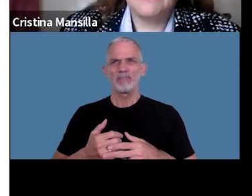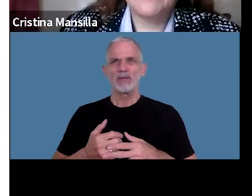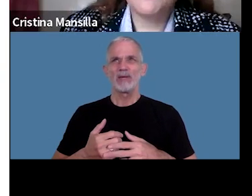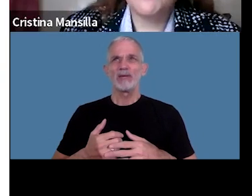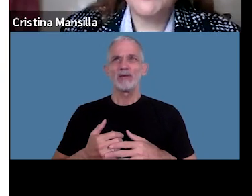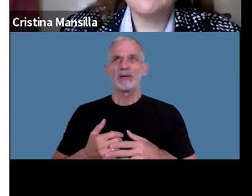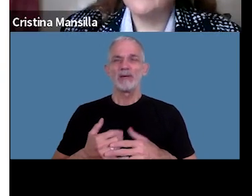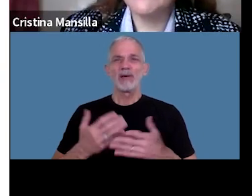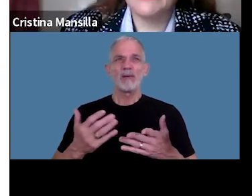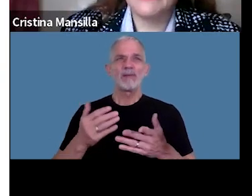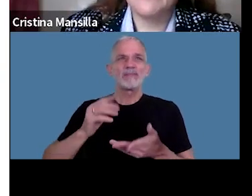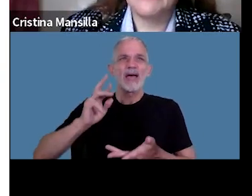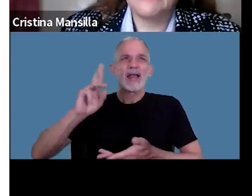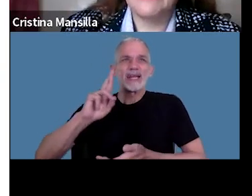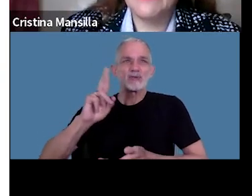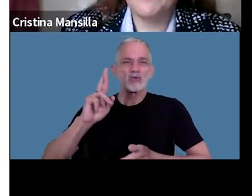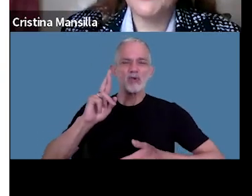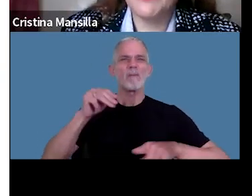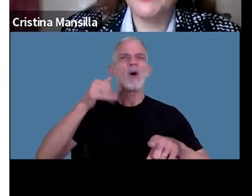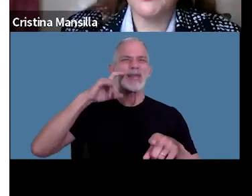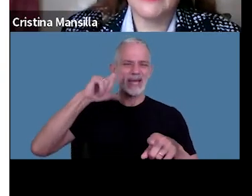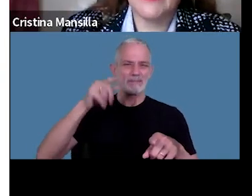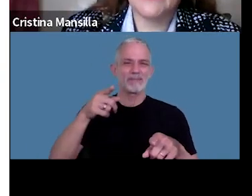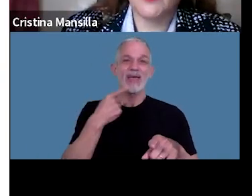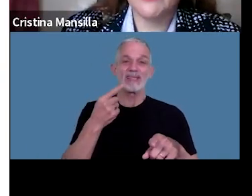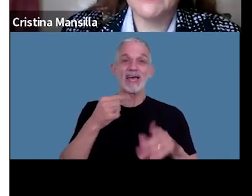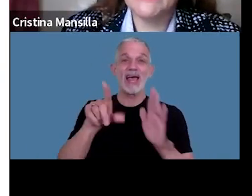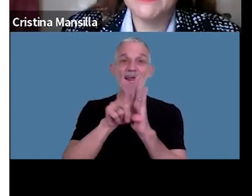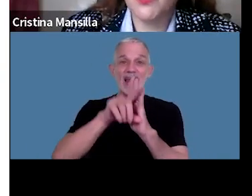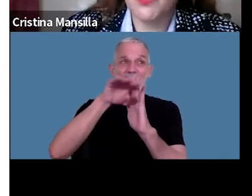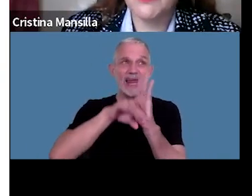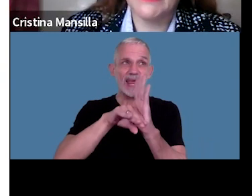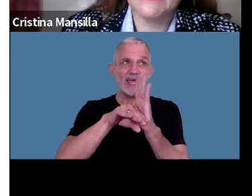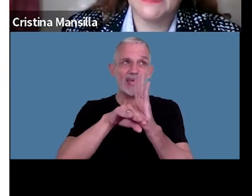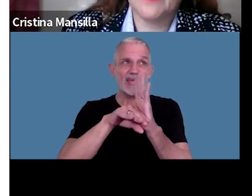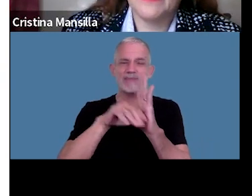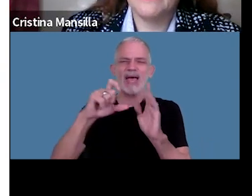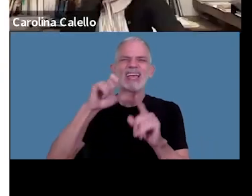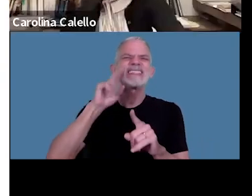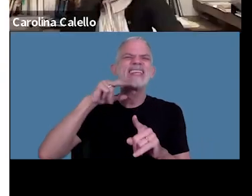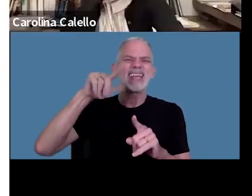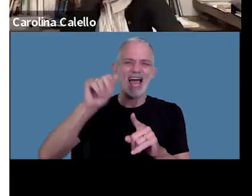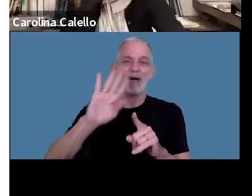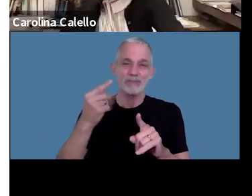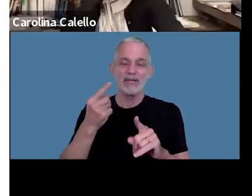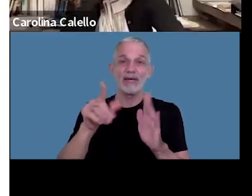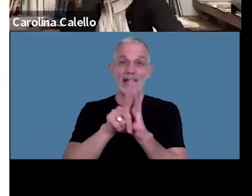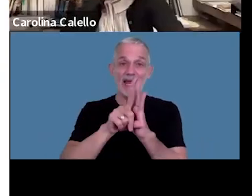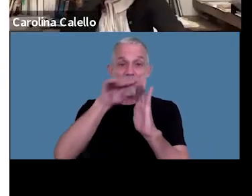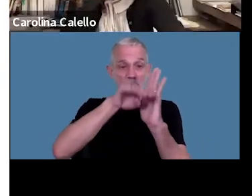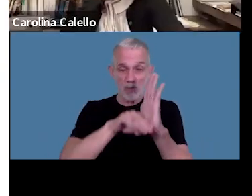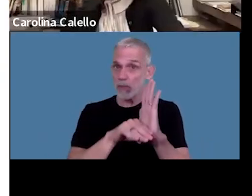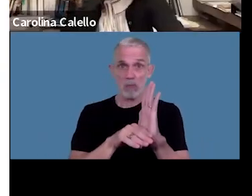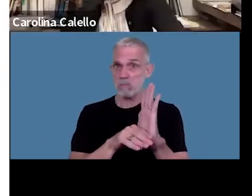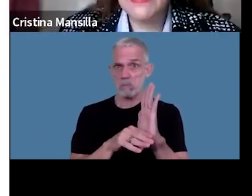la resolución o sea la ley de procedimientos en el artículo 36.1 si era justo lo que iba a leer no